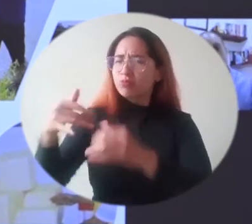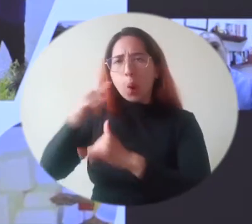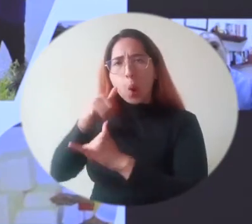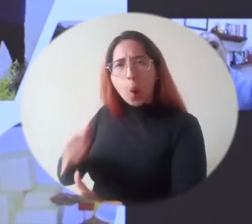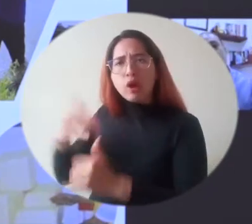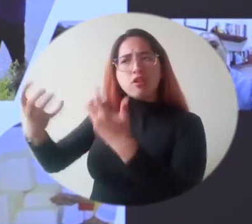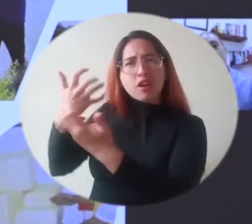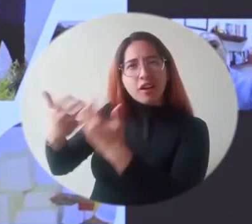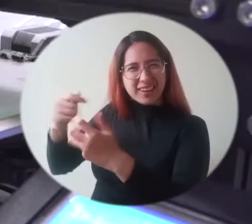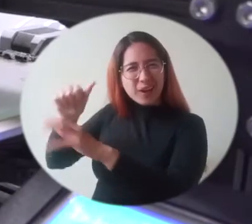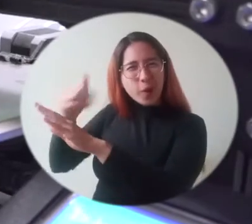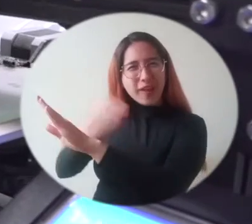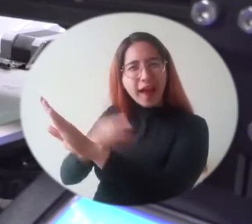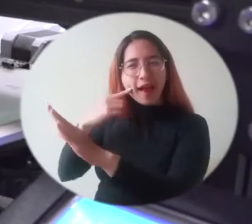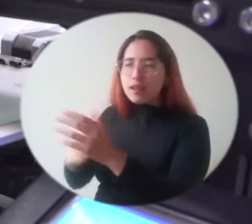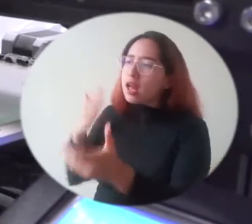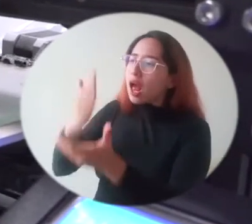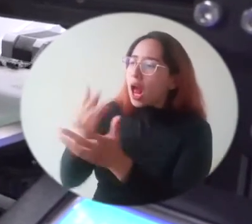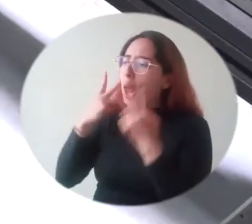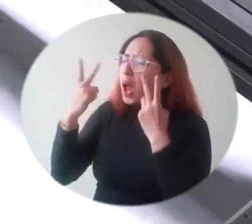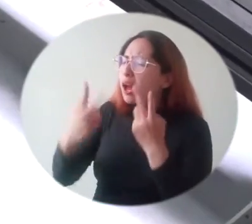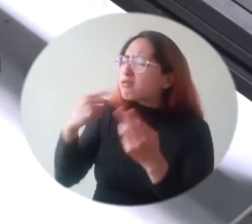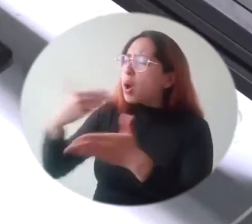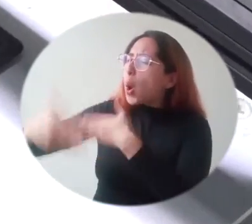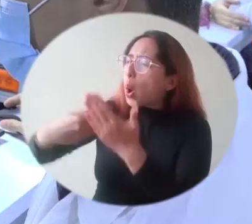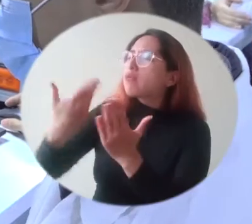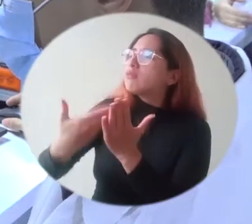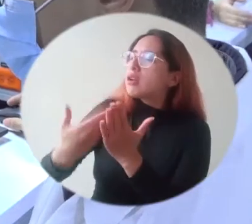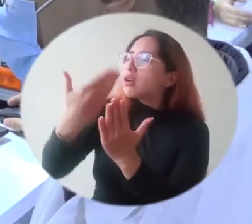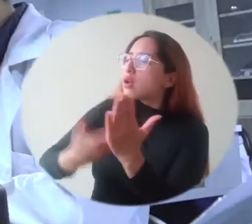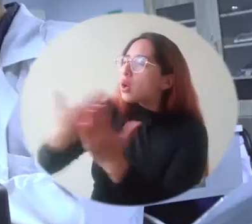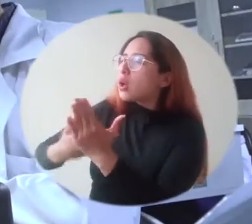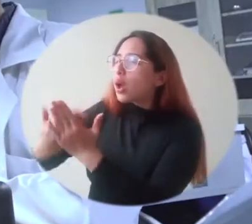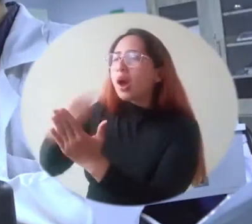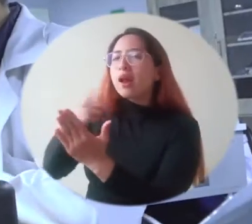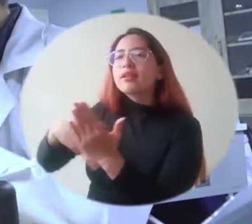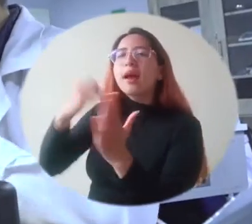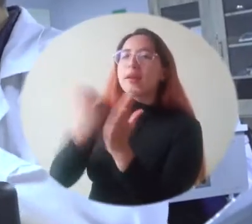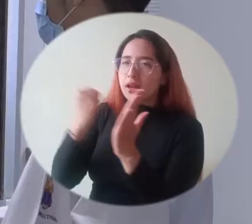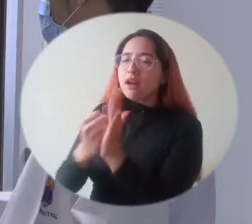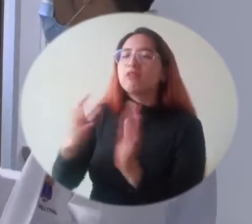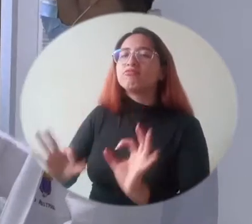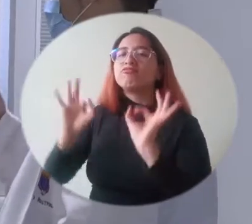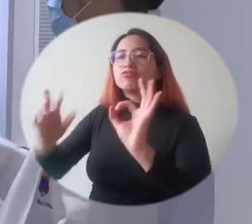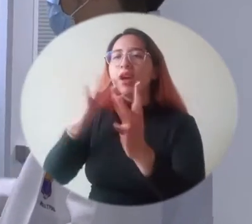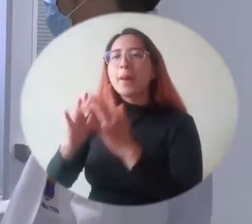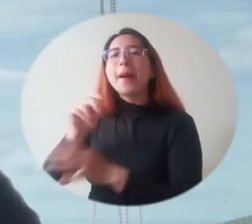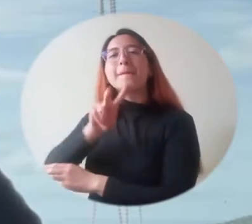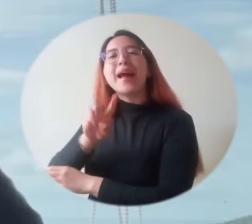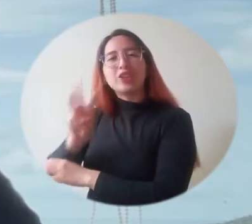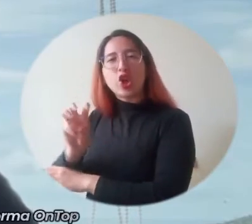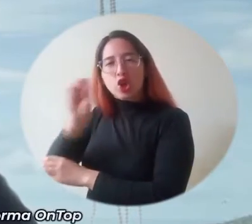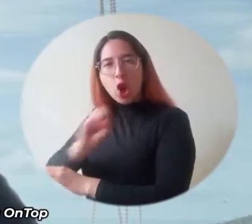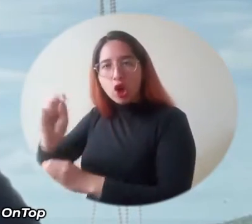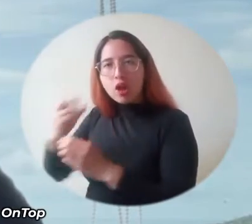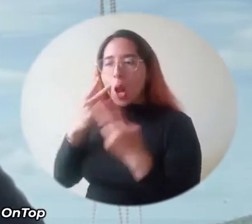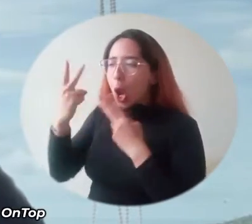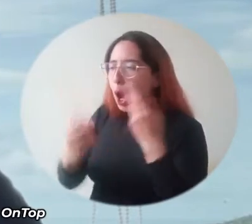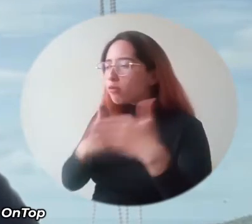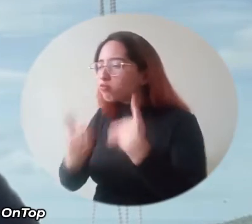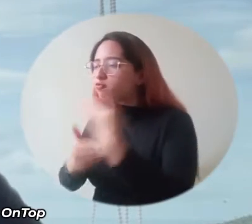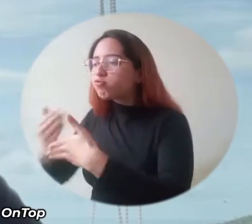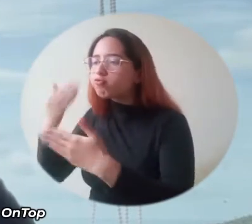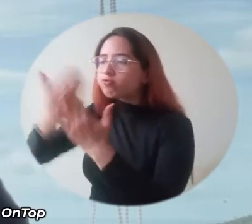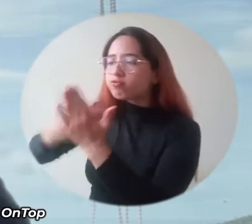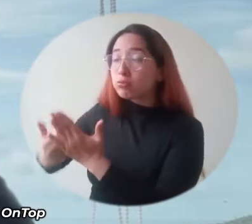visita de pares para acreditación en alta calidad que se cumple hasta el 28 de octubre. La Universidad del Magdalena me formó como ingeniero de sistemas,